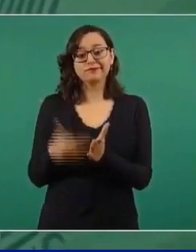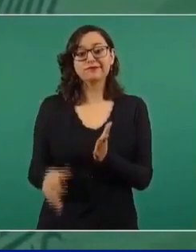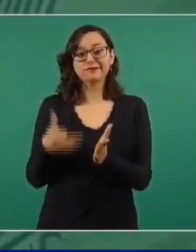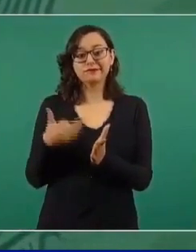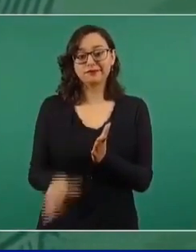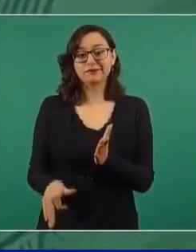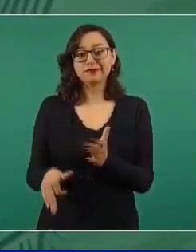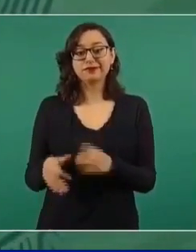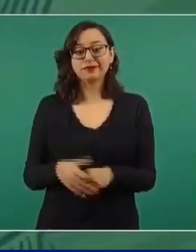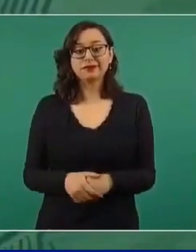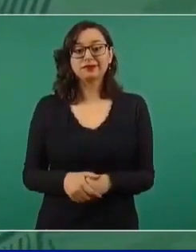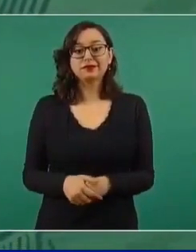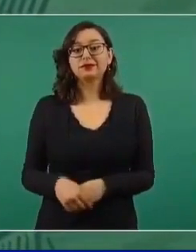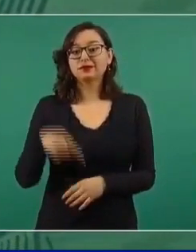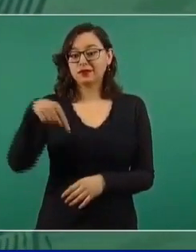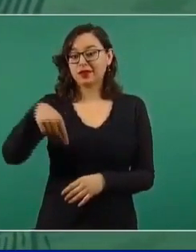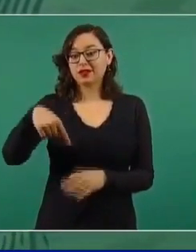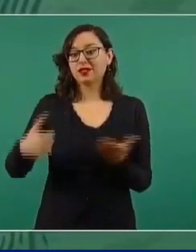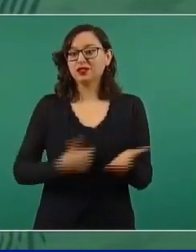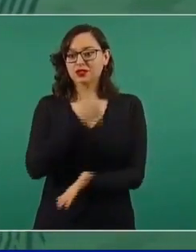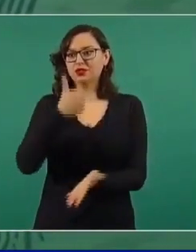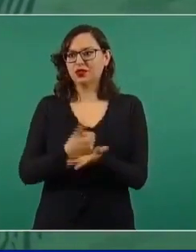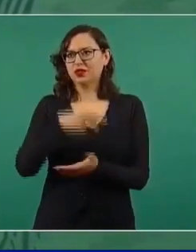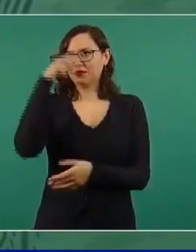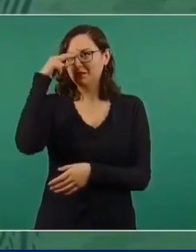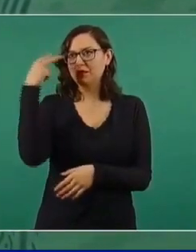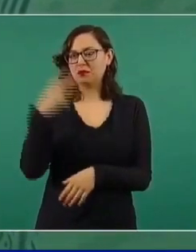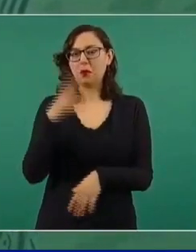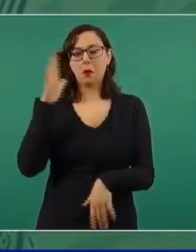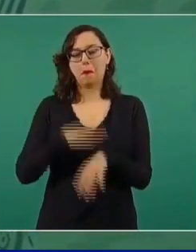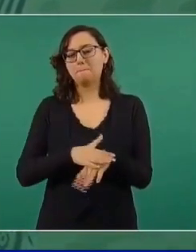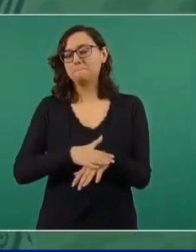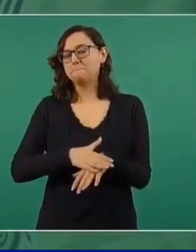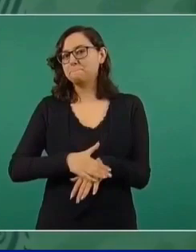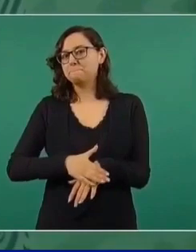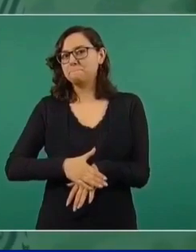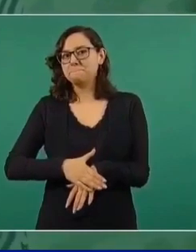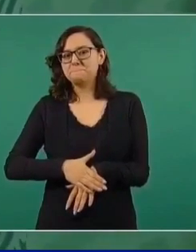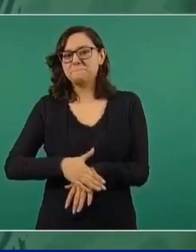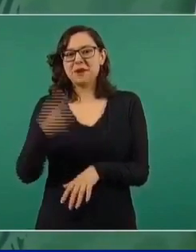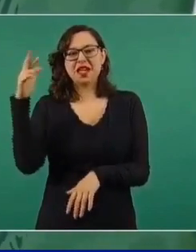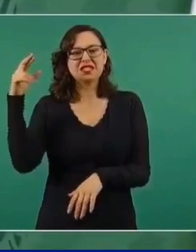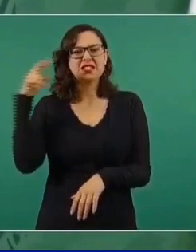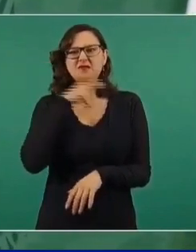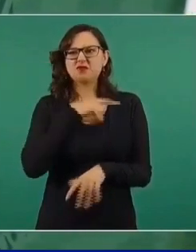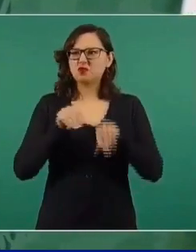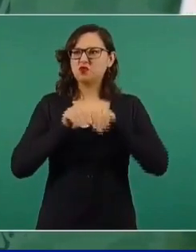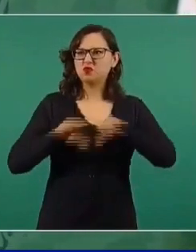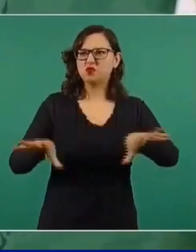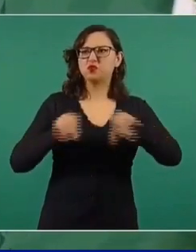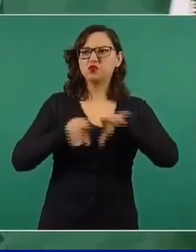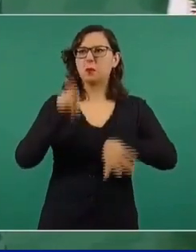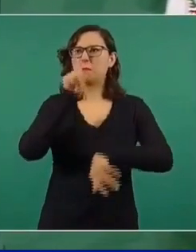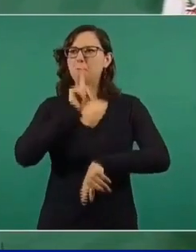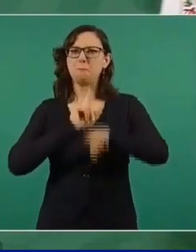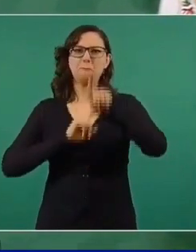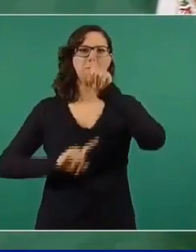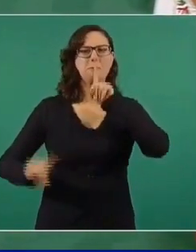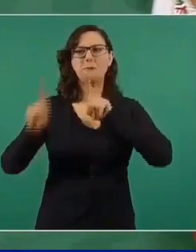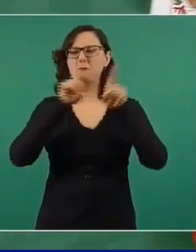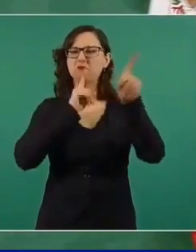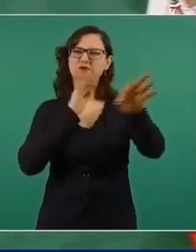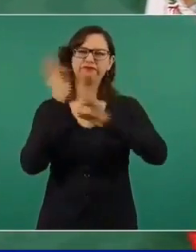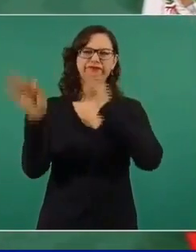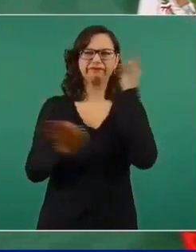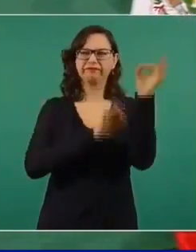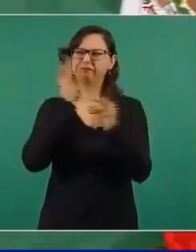sucia? Aquí, en la Ciudad de México. Toda la campaña